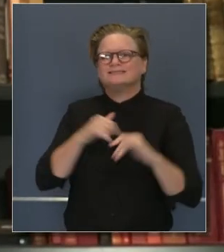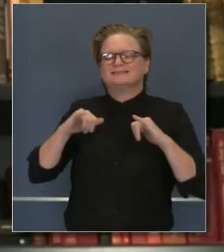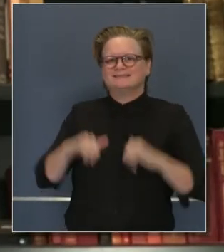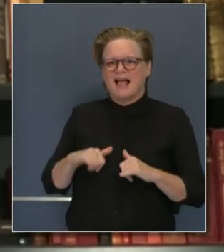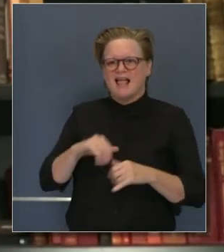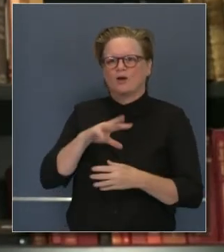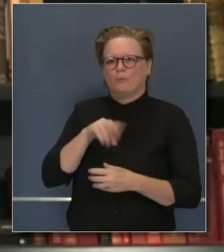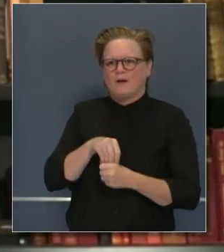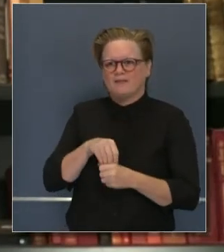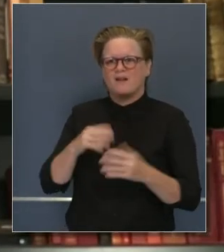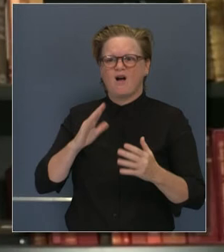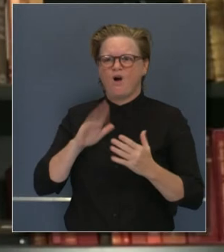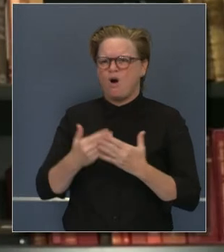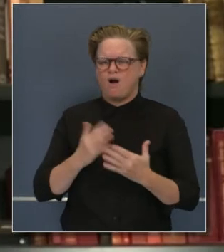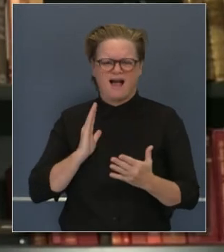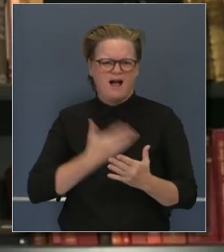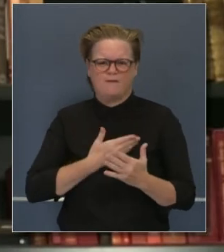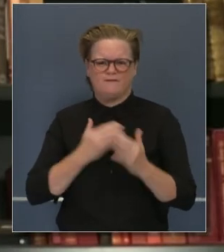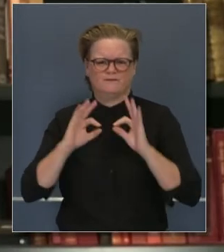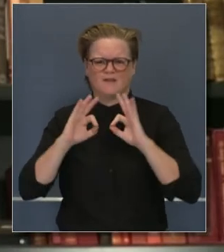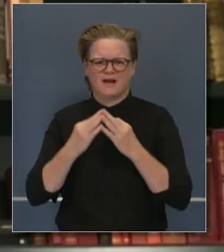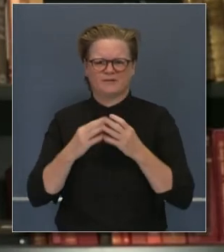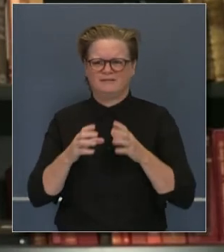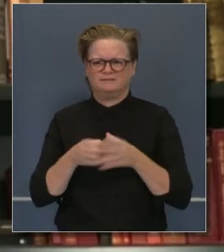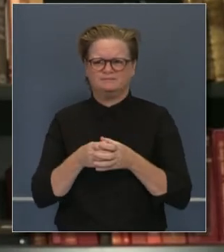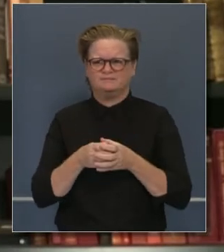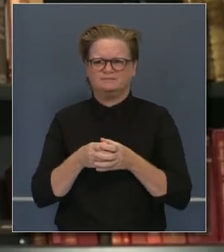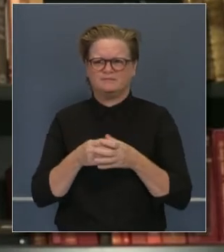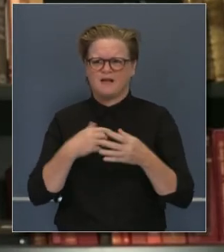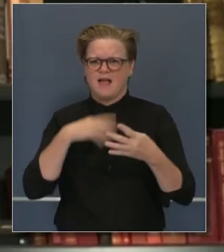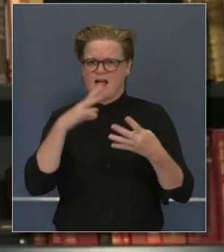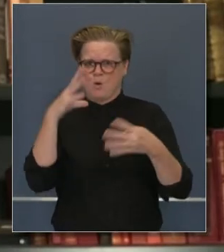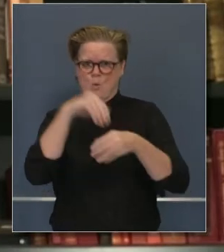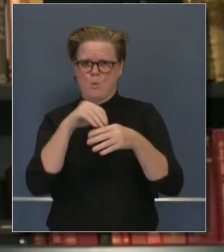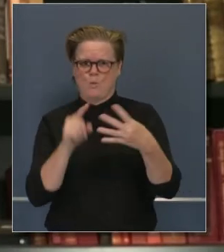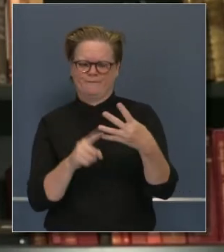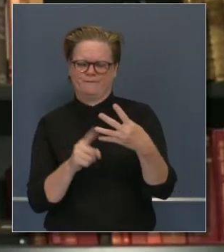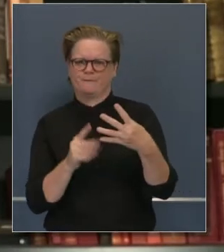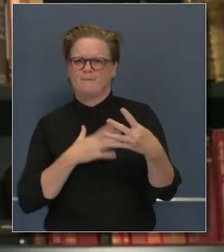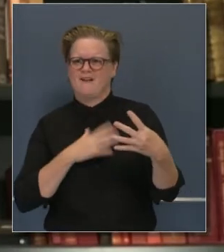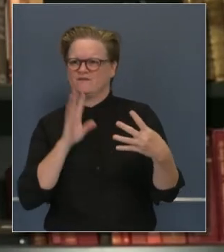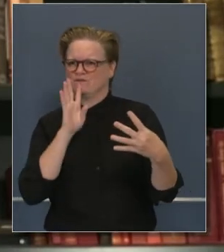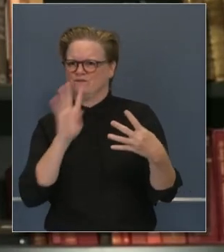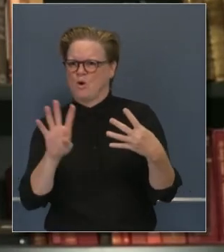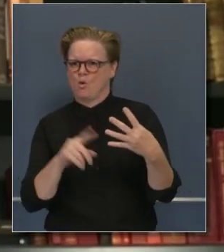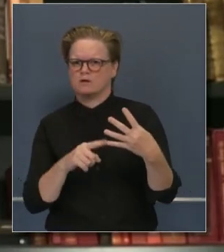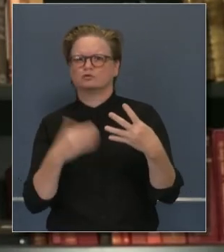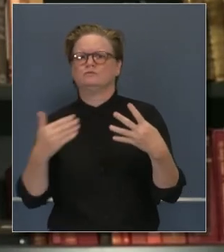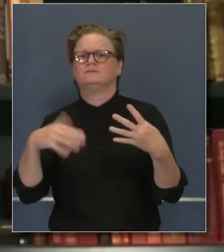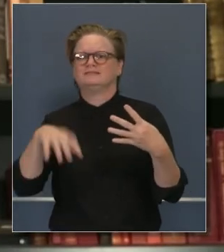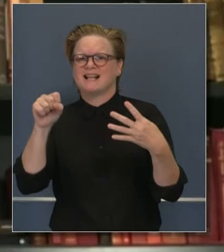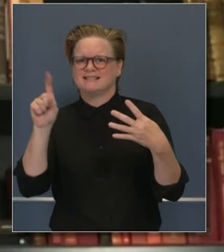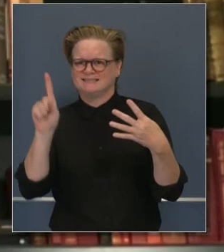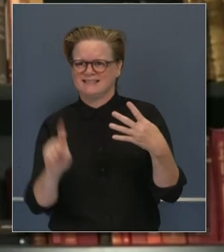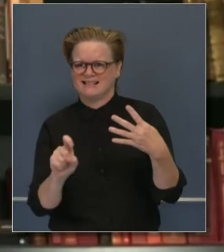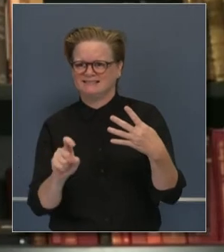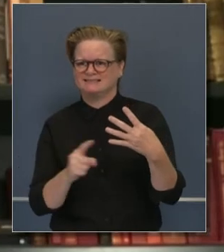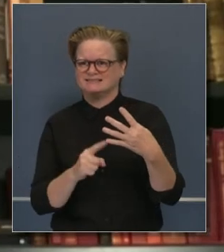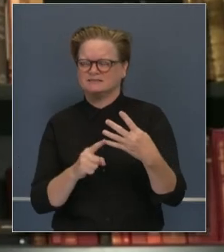Esto resultó en pruebas para todos los miembros de la familia, incluyendo mi criatura de cuatro años de edad, que fue una aventura,